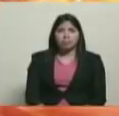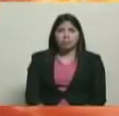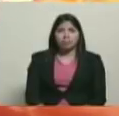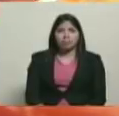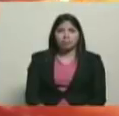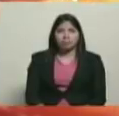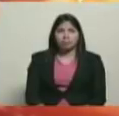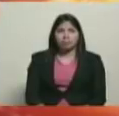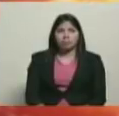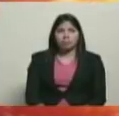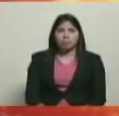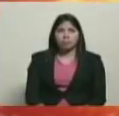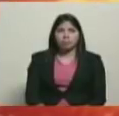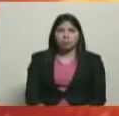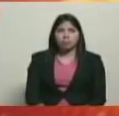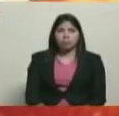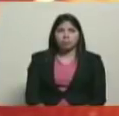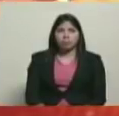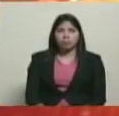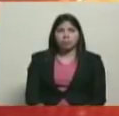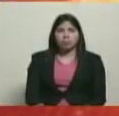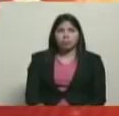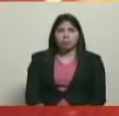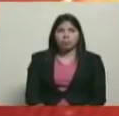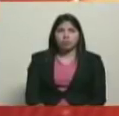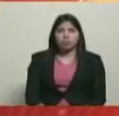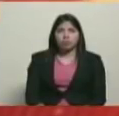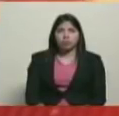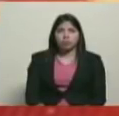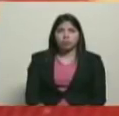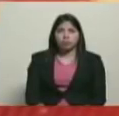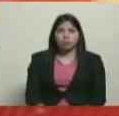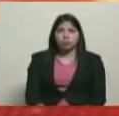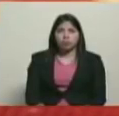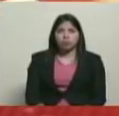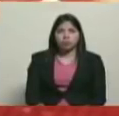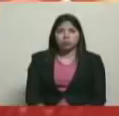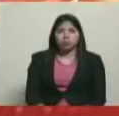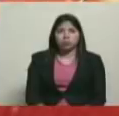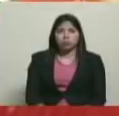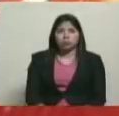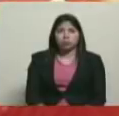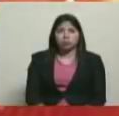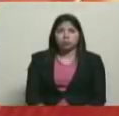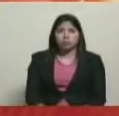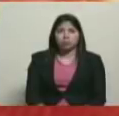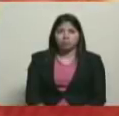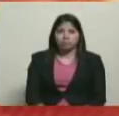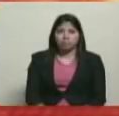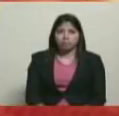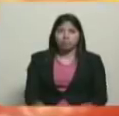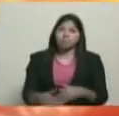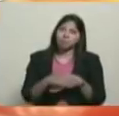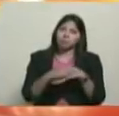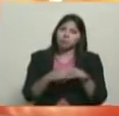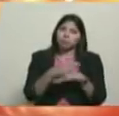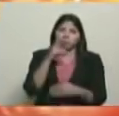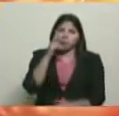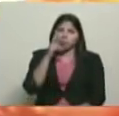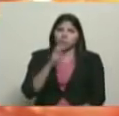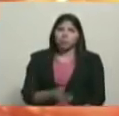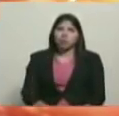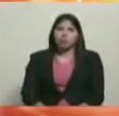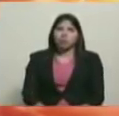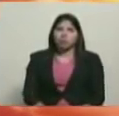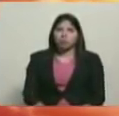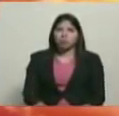desilusionada porque los ha engañado durante tanto tiempo. Y especialmente durante este año ha sido un constante engaño a su propia